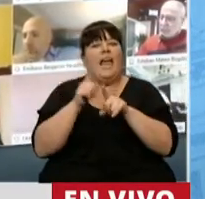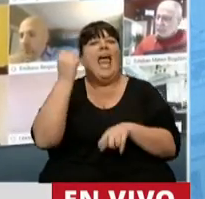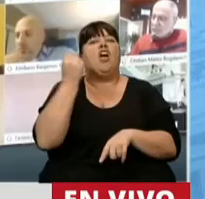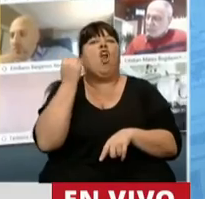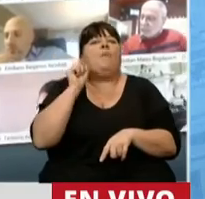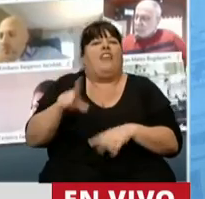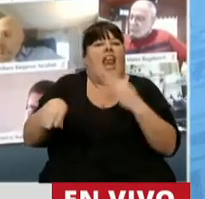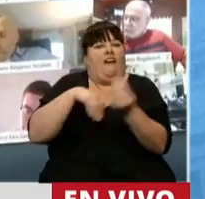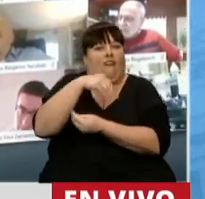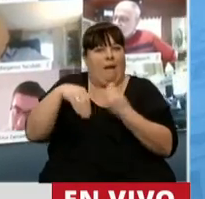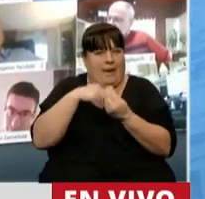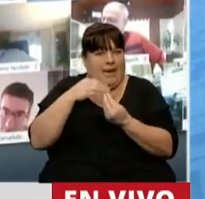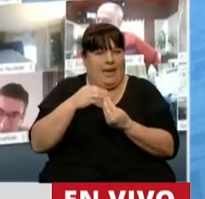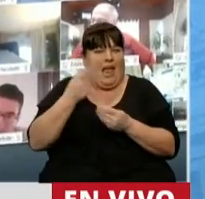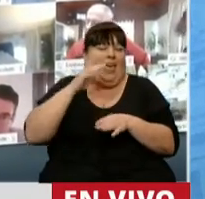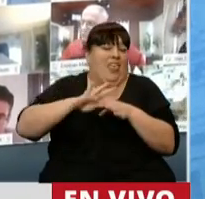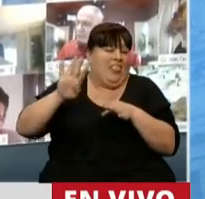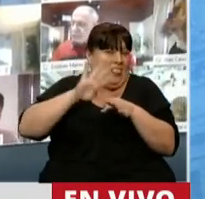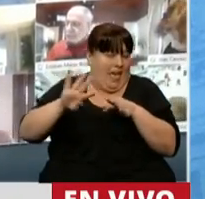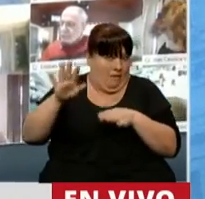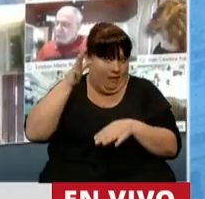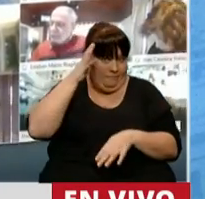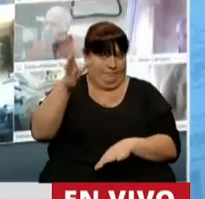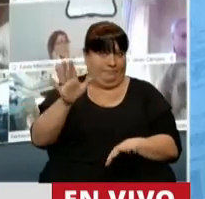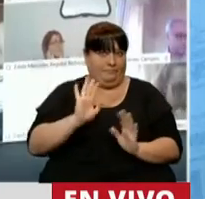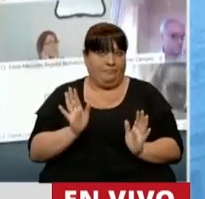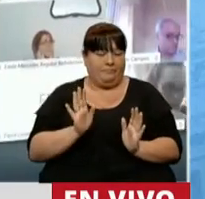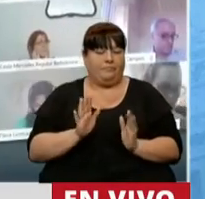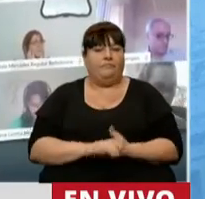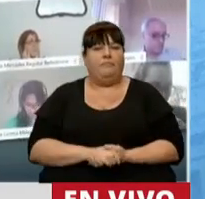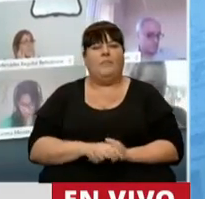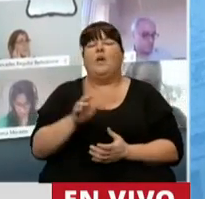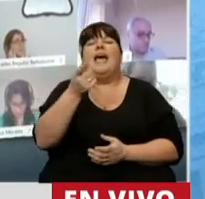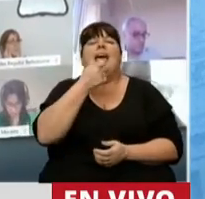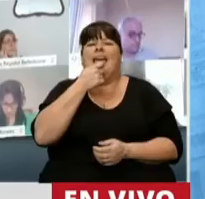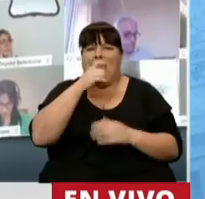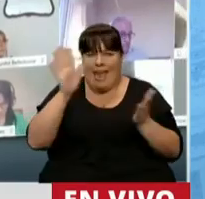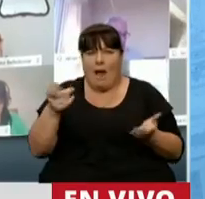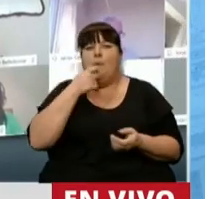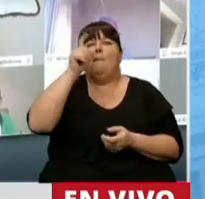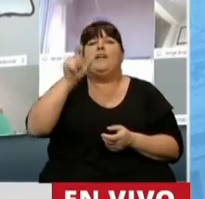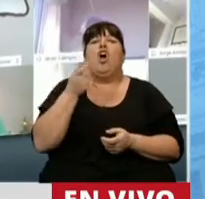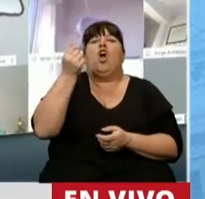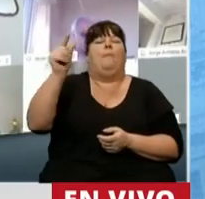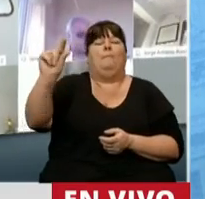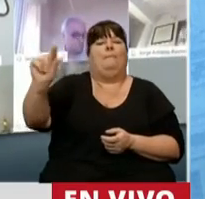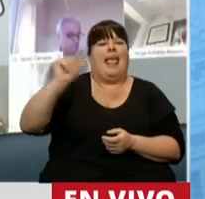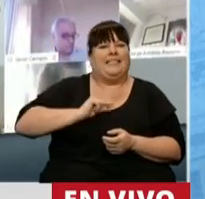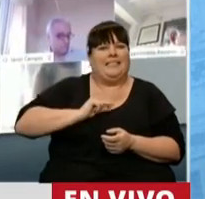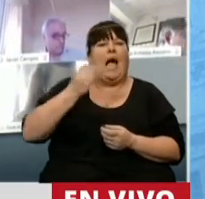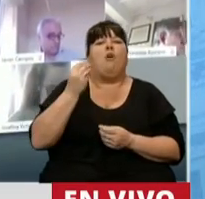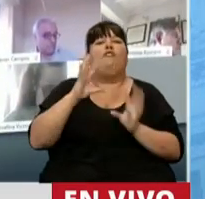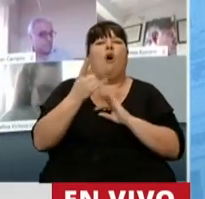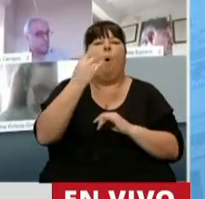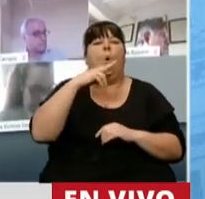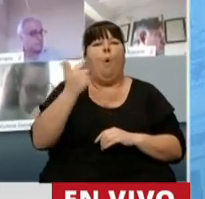economía de la familia con un sobreendeudamiento tremendo. Tan solo para dar algún ejemplo, aquel que adquirió un préstamo a través